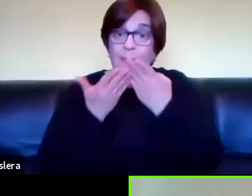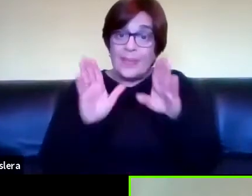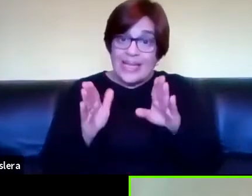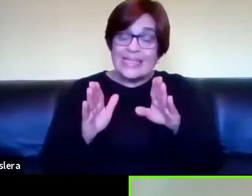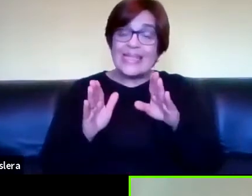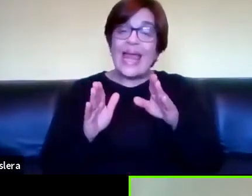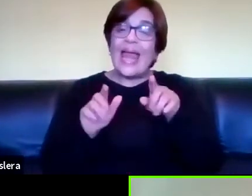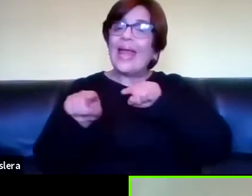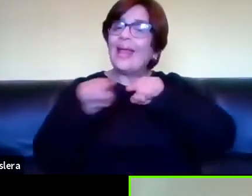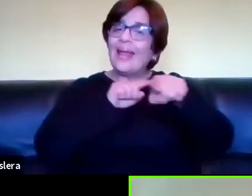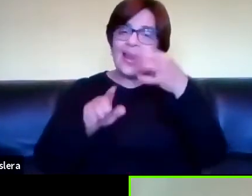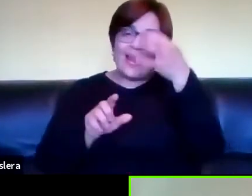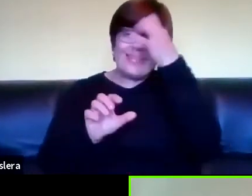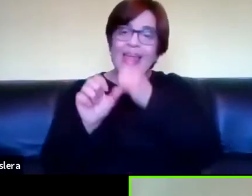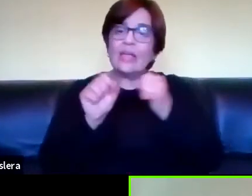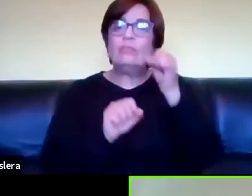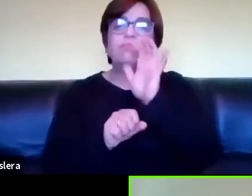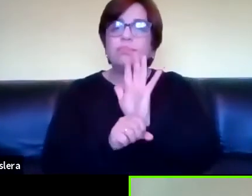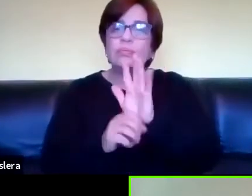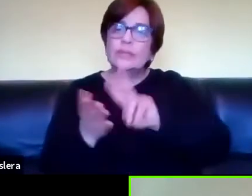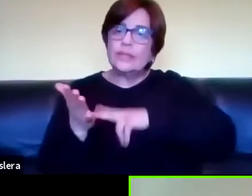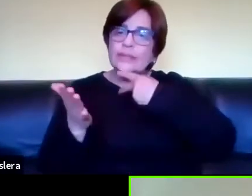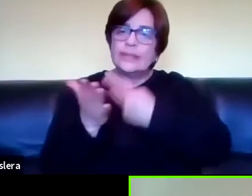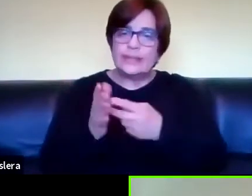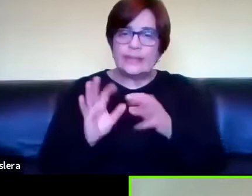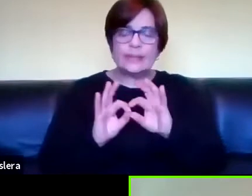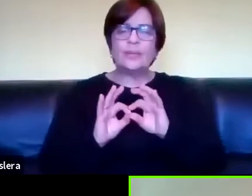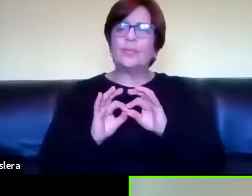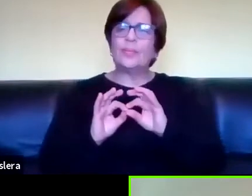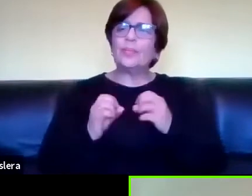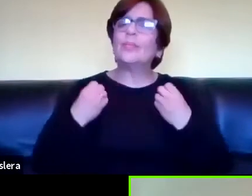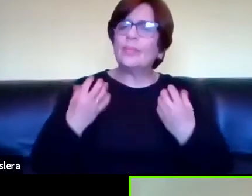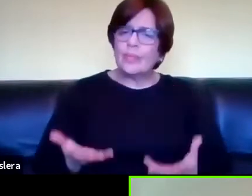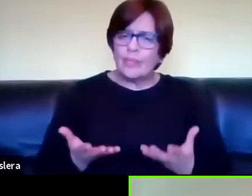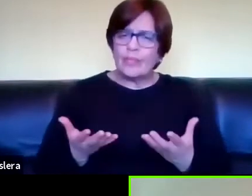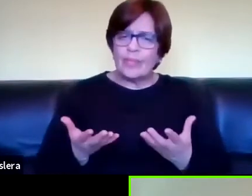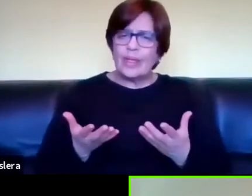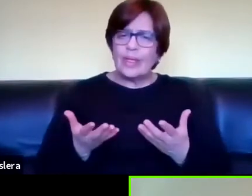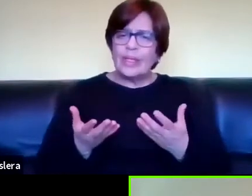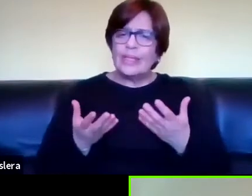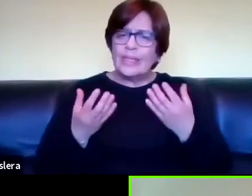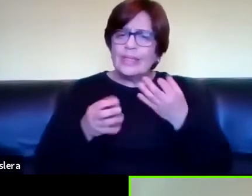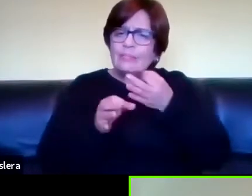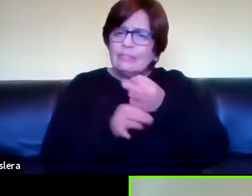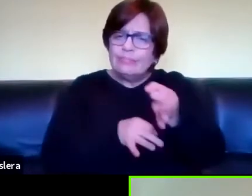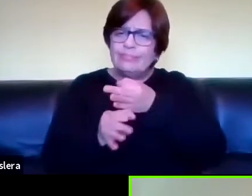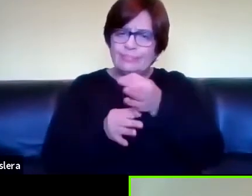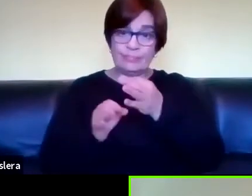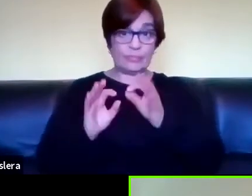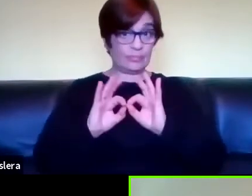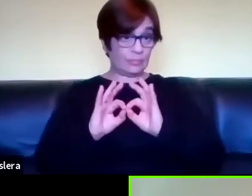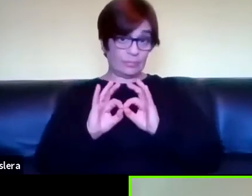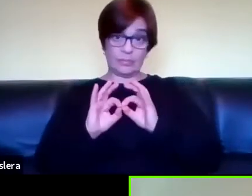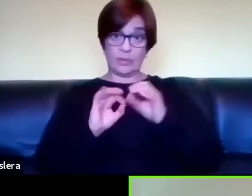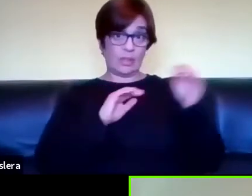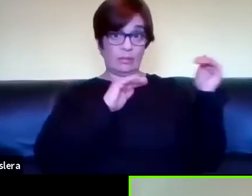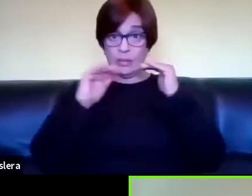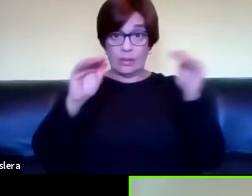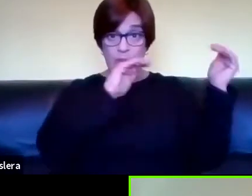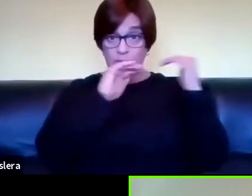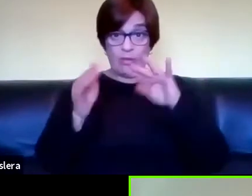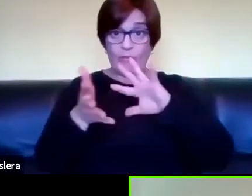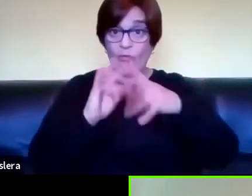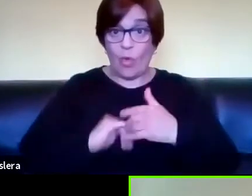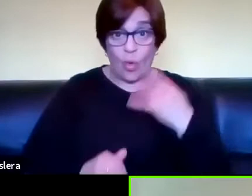tecnólogo en traducción e interpretación ¿por qué? porque estamos formando para interpretar como está haciendo Soledad ahora pero también estamos